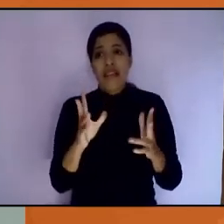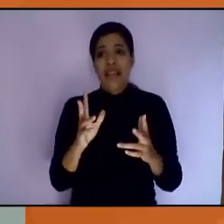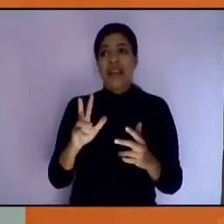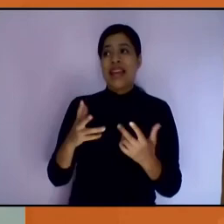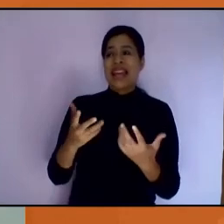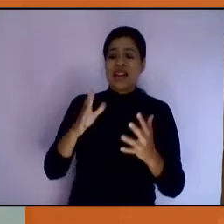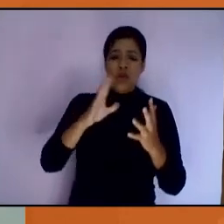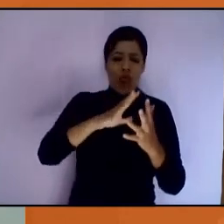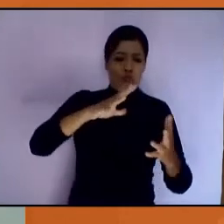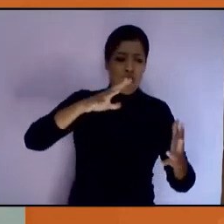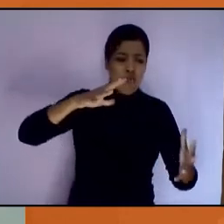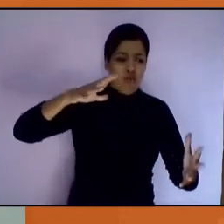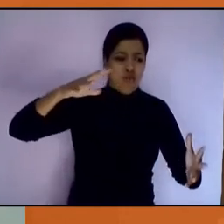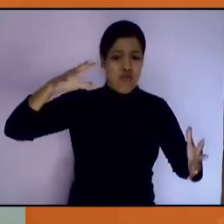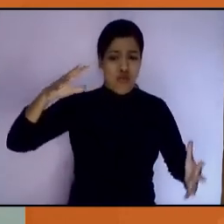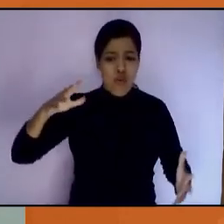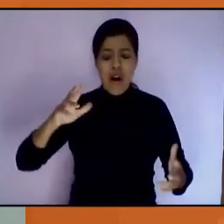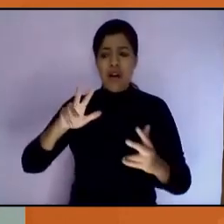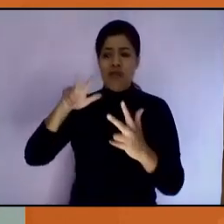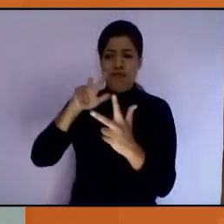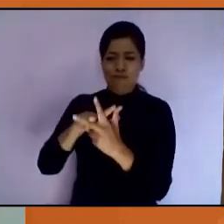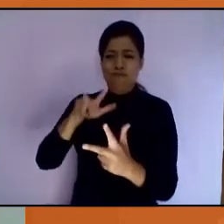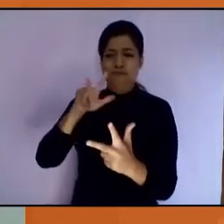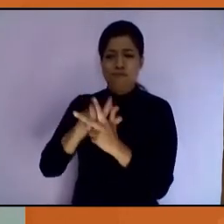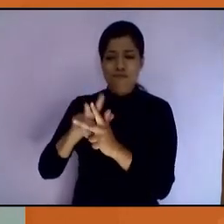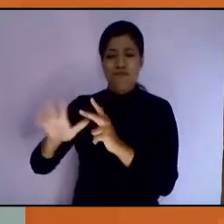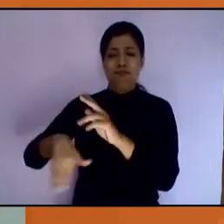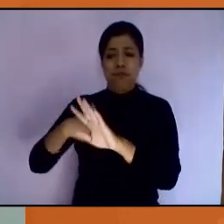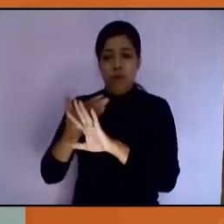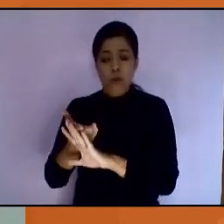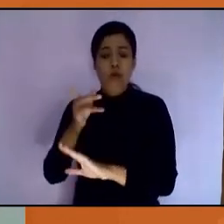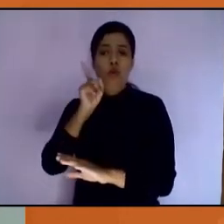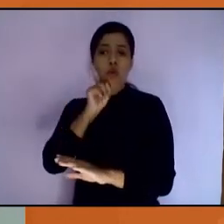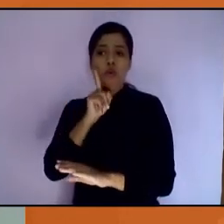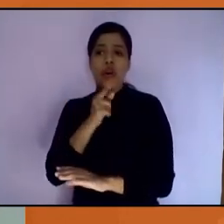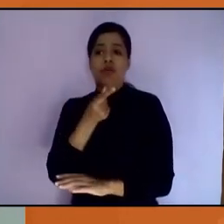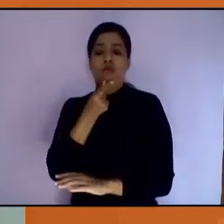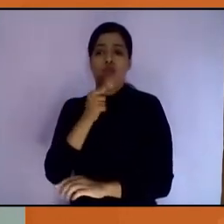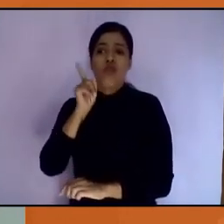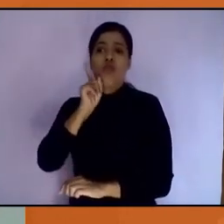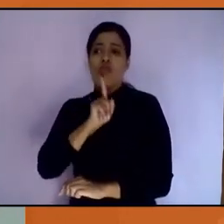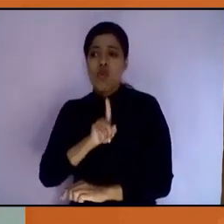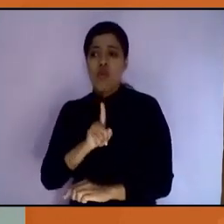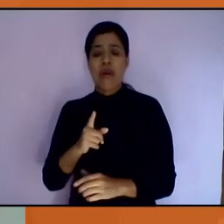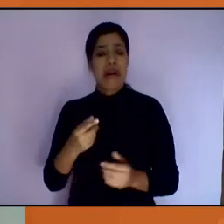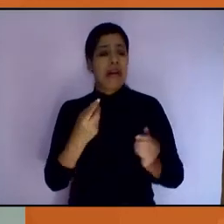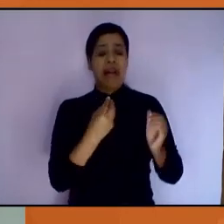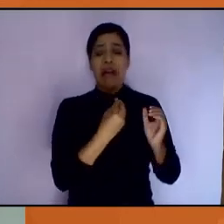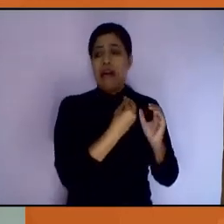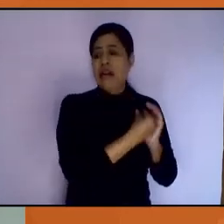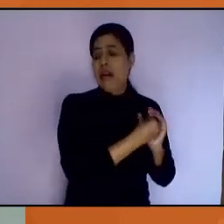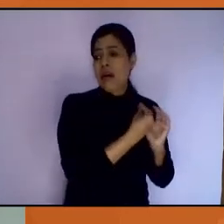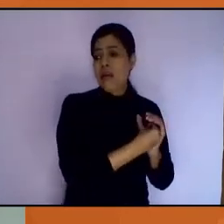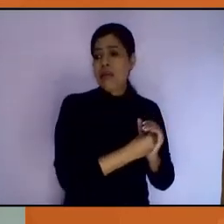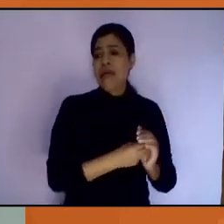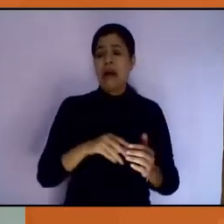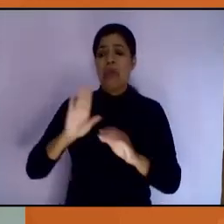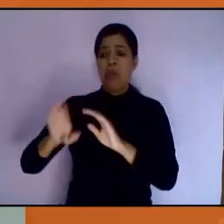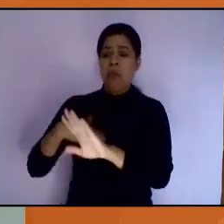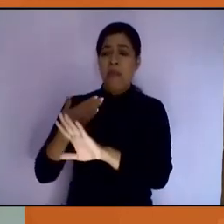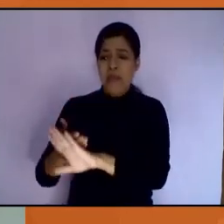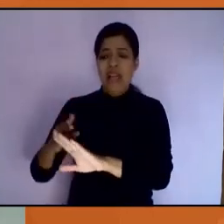alarmante de la violencia a la que mujeres y niñas son sometidas en privado. Aunado a